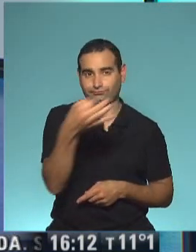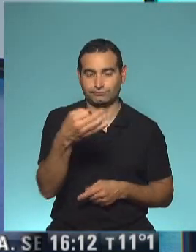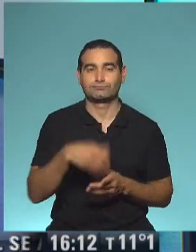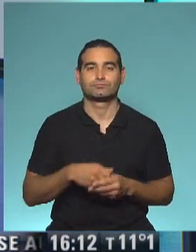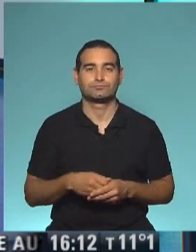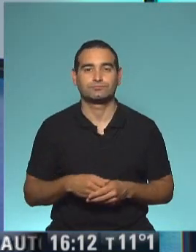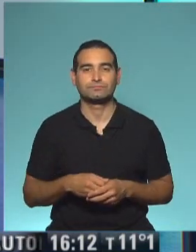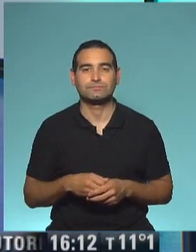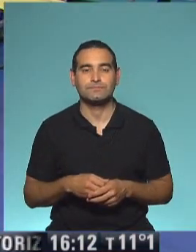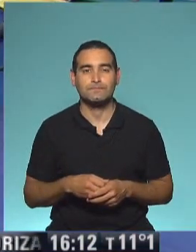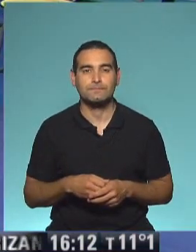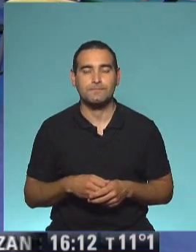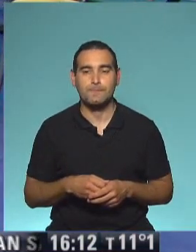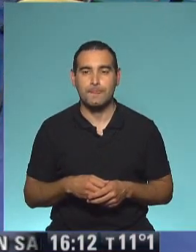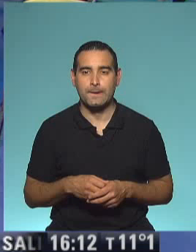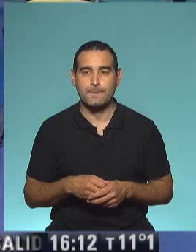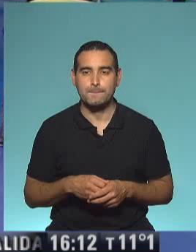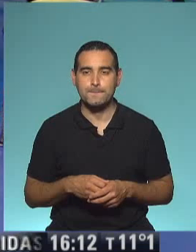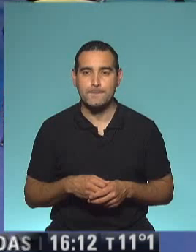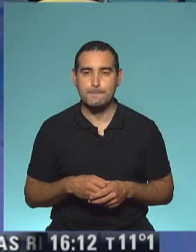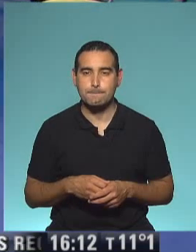lo vamos a arreglar bien. Muy bien.